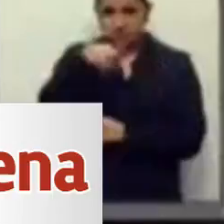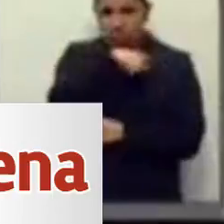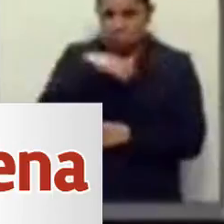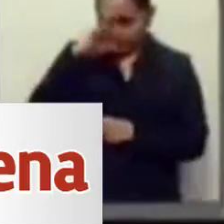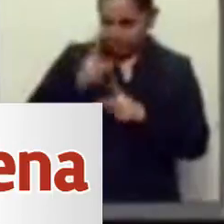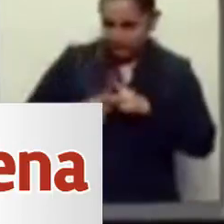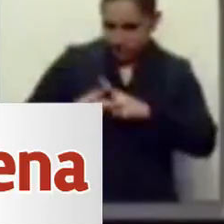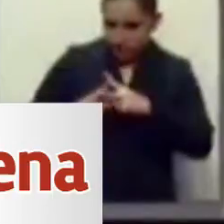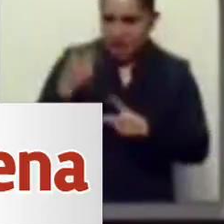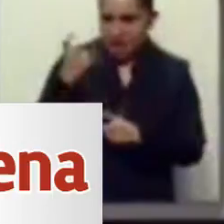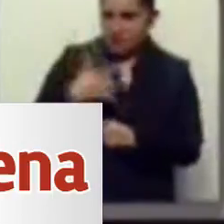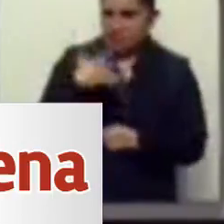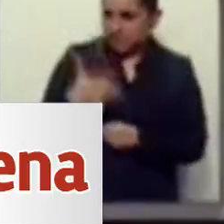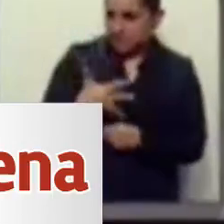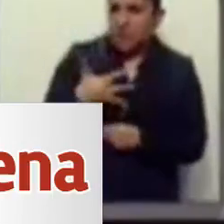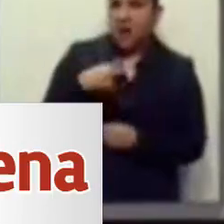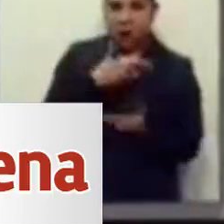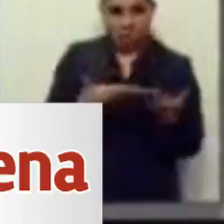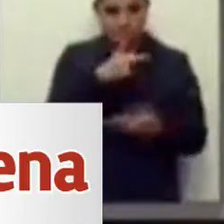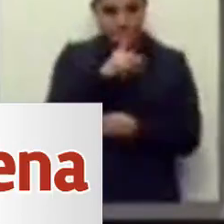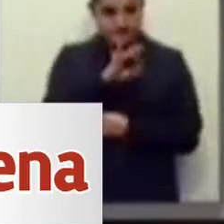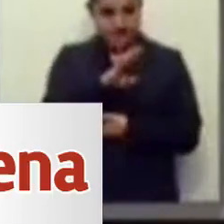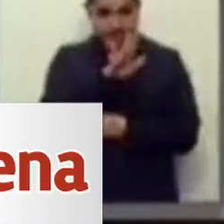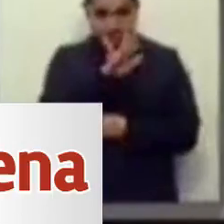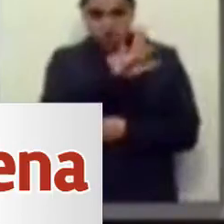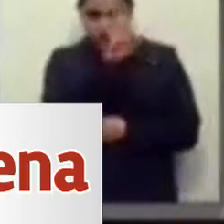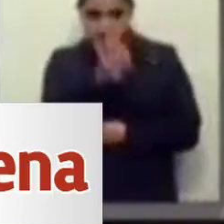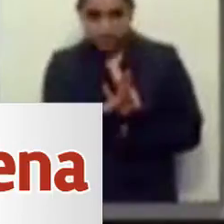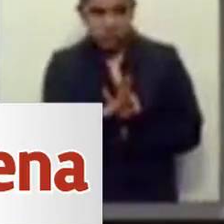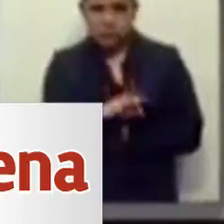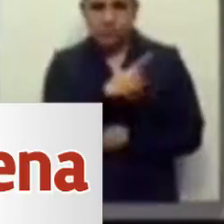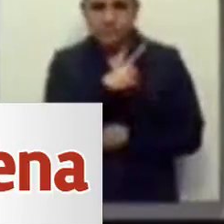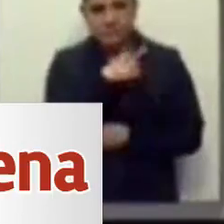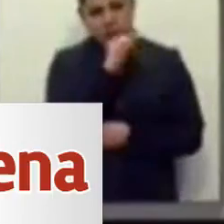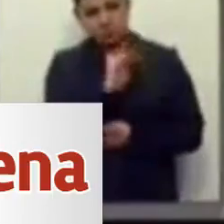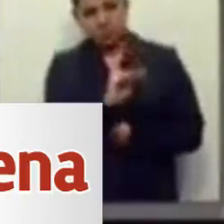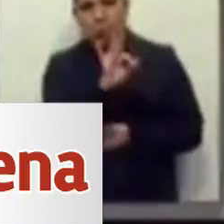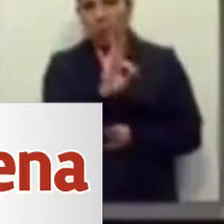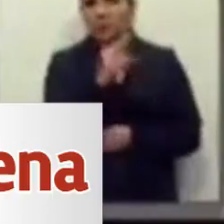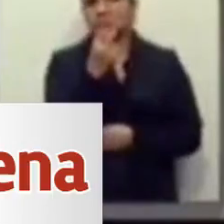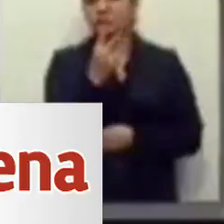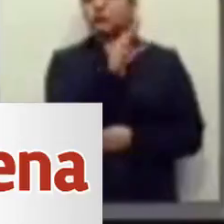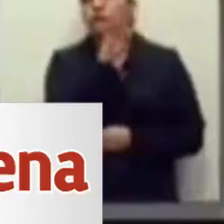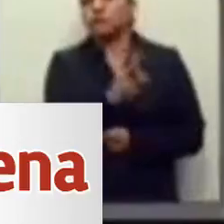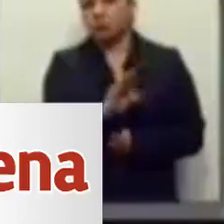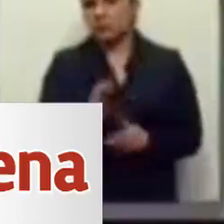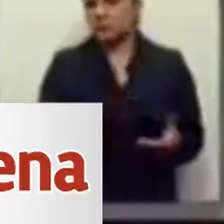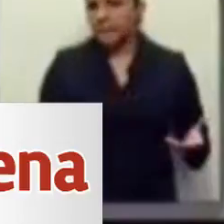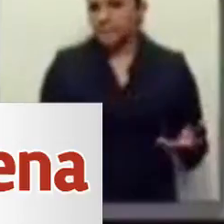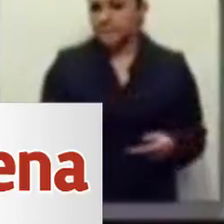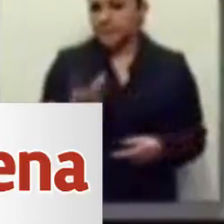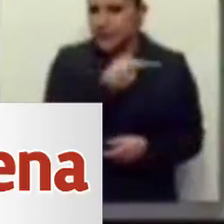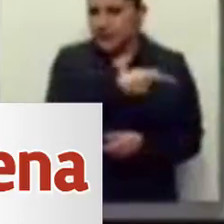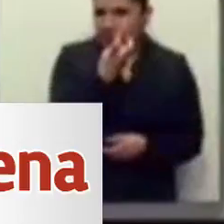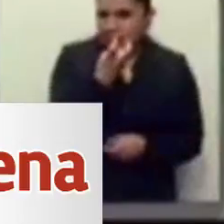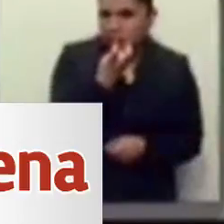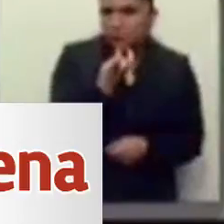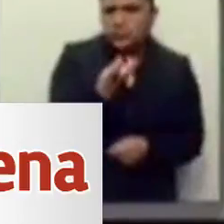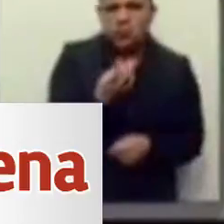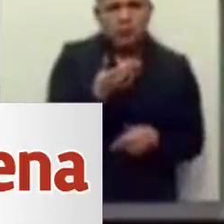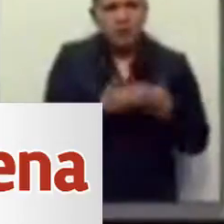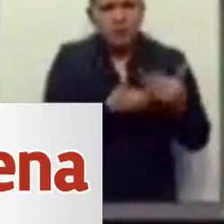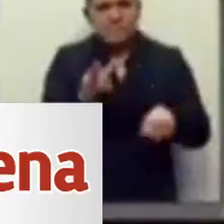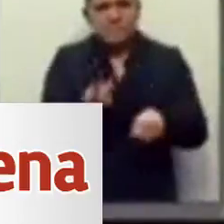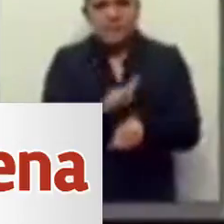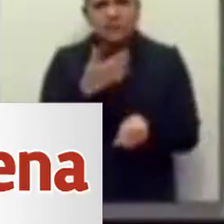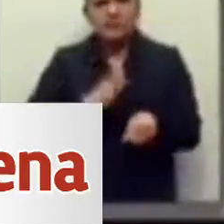de deuda PIB no sería de 50% sería algo así como de 42%. ¿Y esto por qué sucede? Porque no hay un